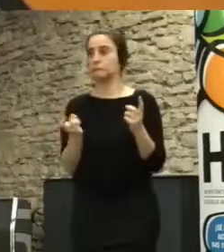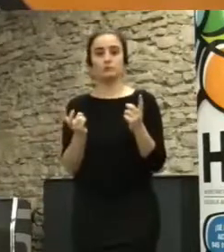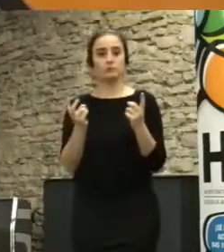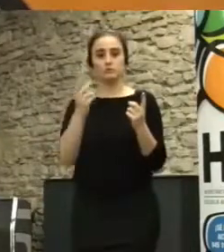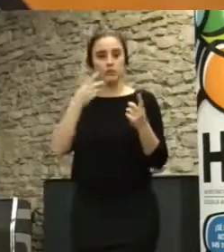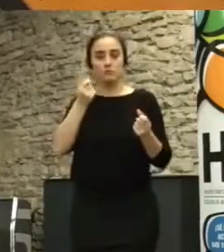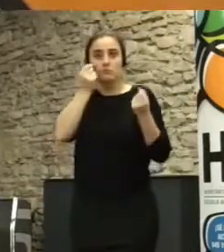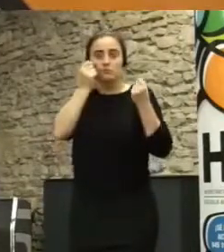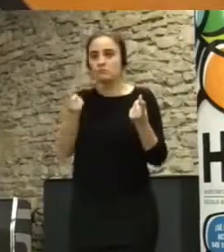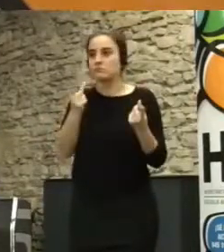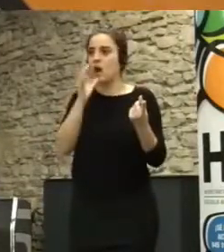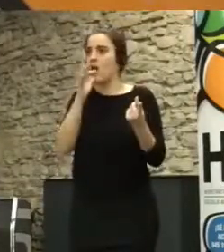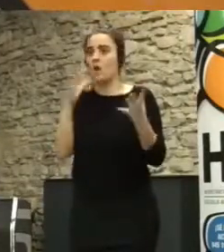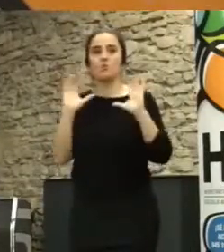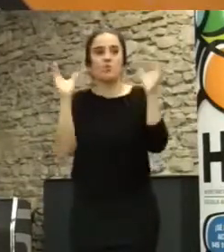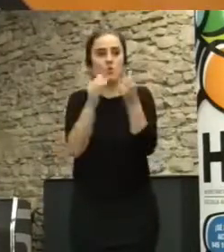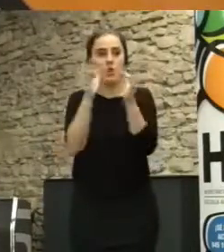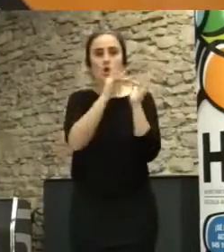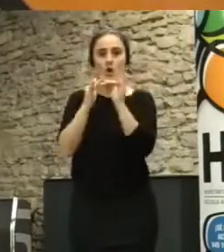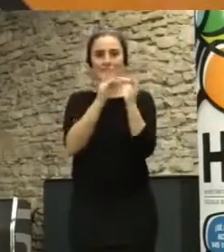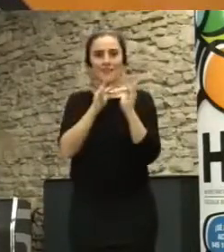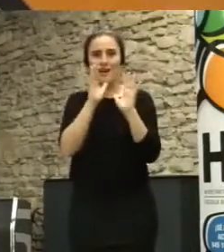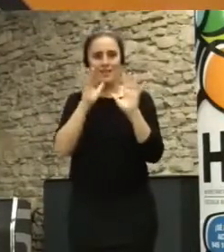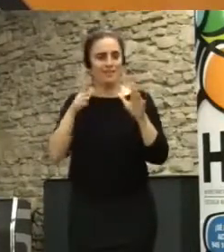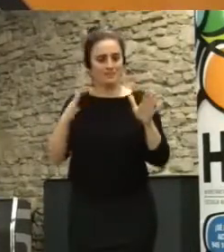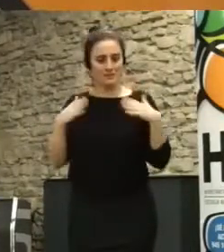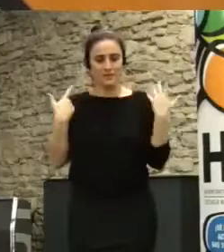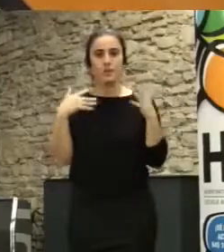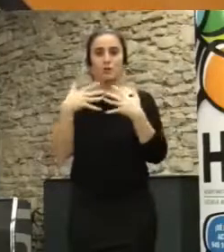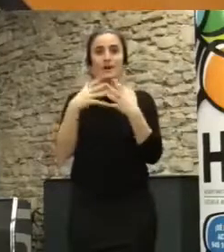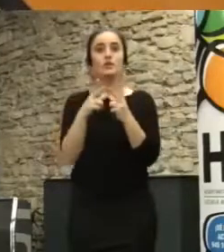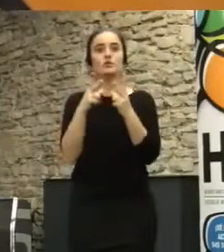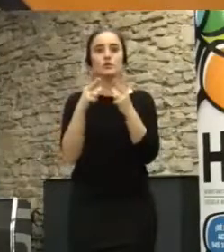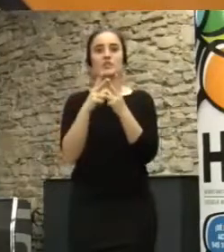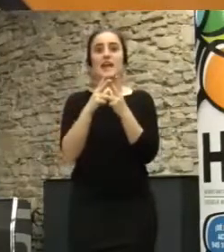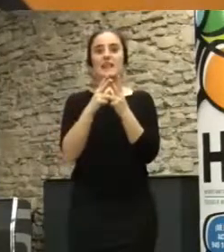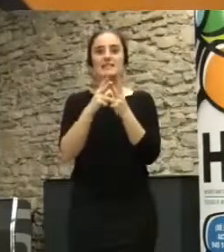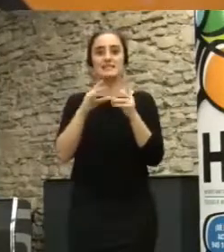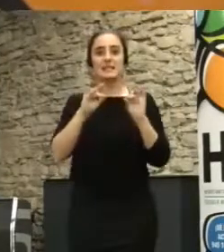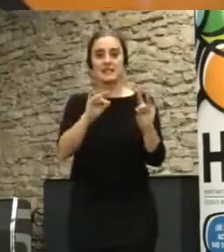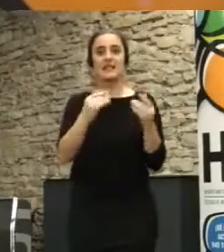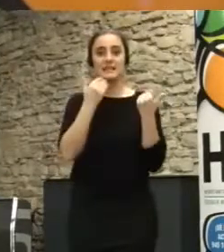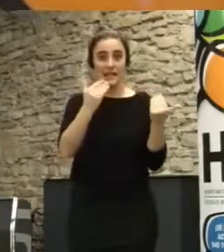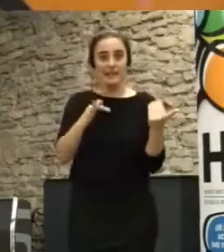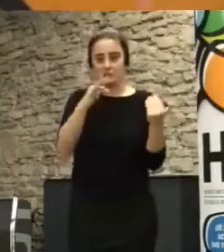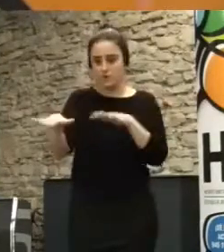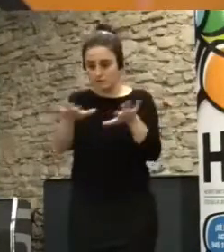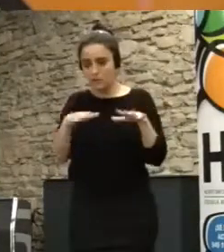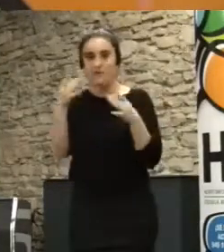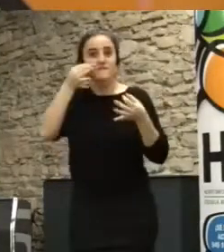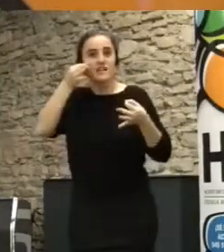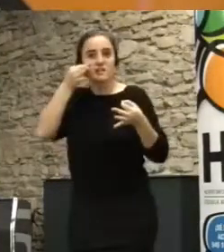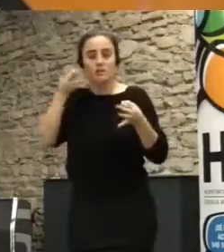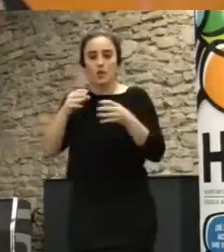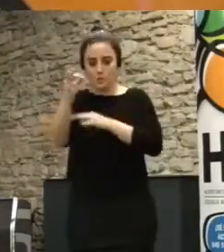multitudes conectadas, cómo esta inteligencia colectiva, a partir de las redes sociales digitales y del espacio físico, se organizaron de otra manera